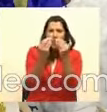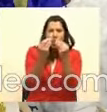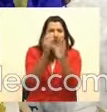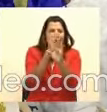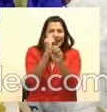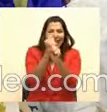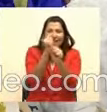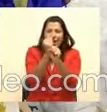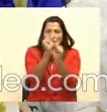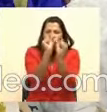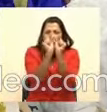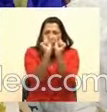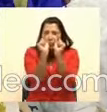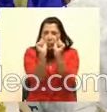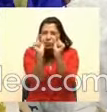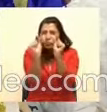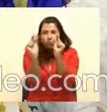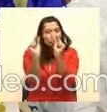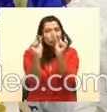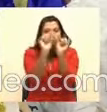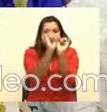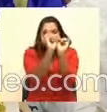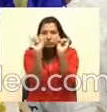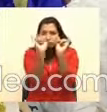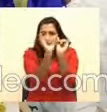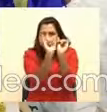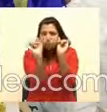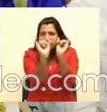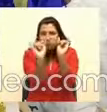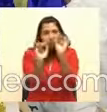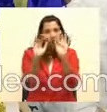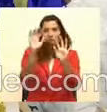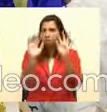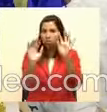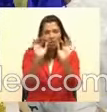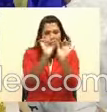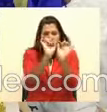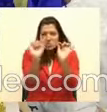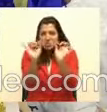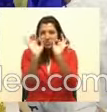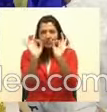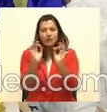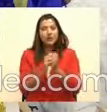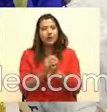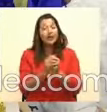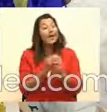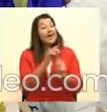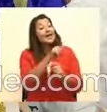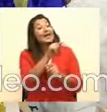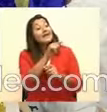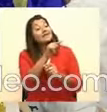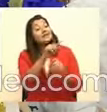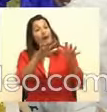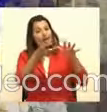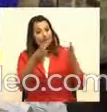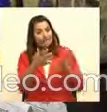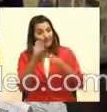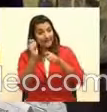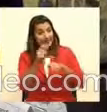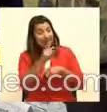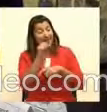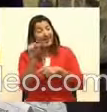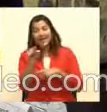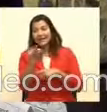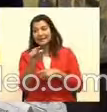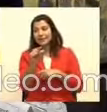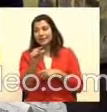que le quedó como una cosita afuera, agarra las tigueras, porque no, tiene que quedar perfecto. Al lado suyo hay una, esa, es de un transforme, que